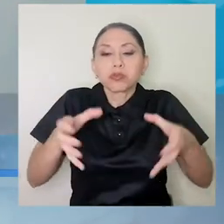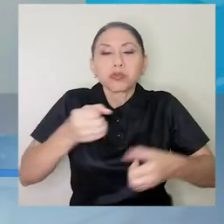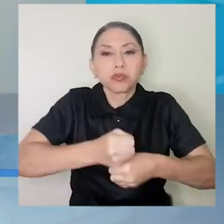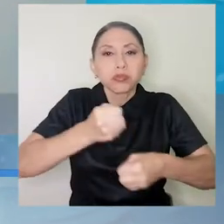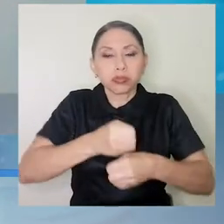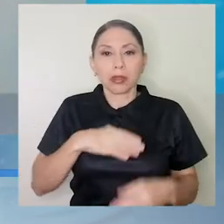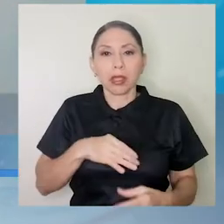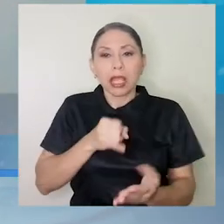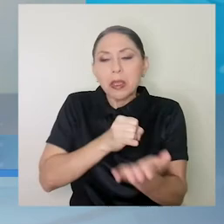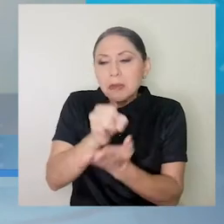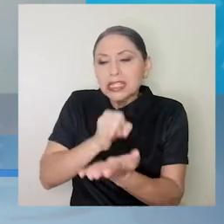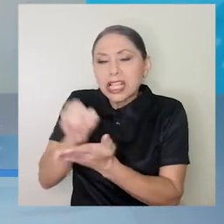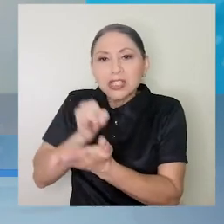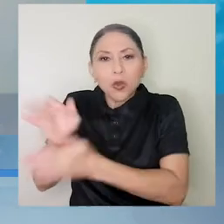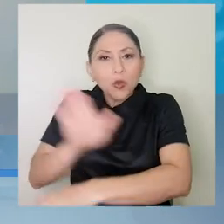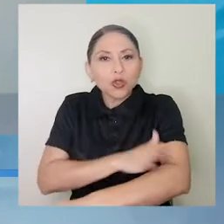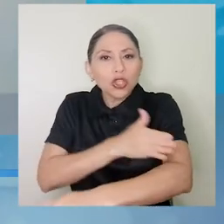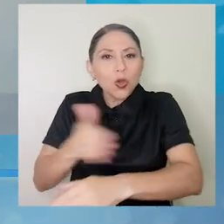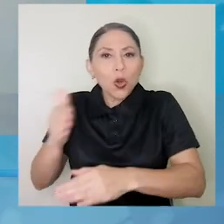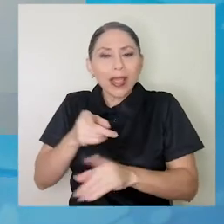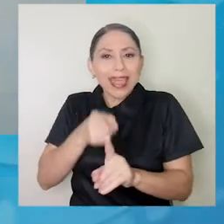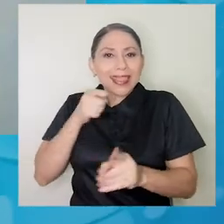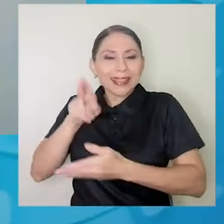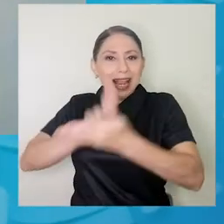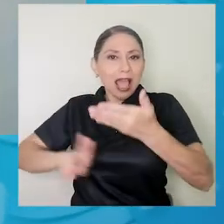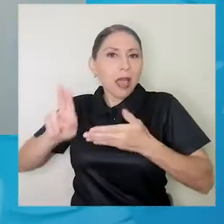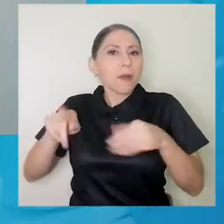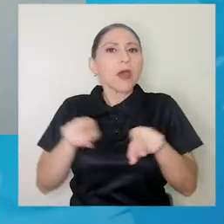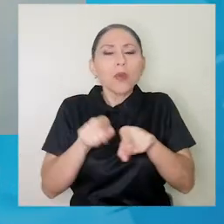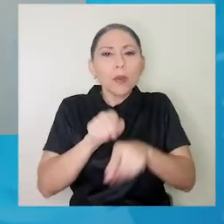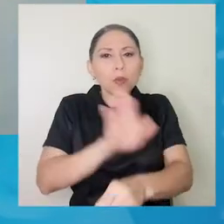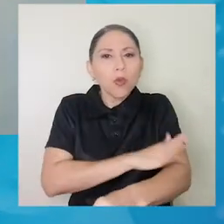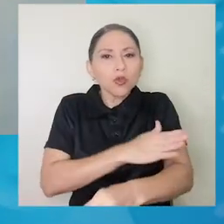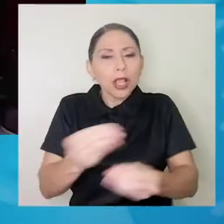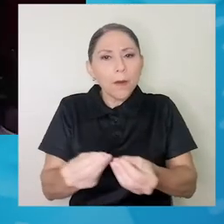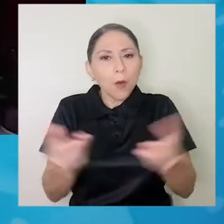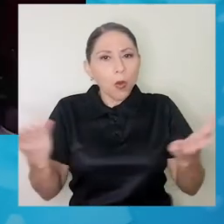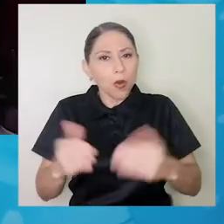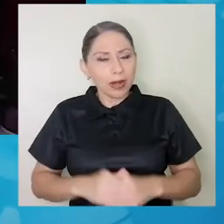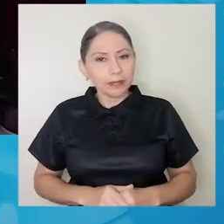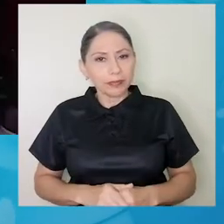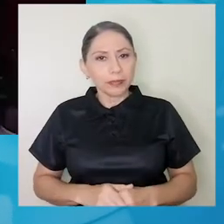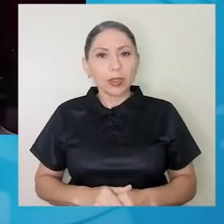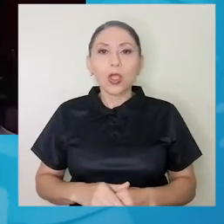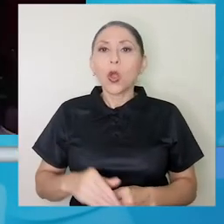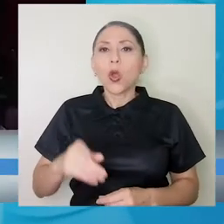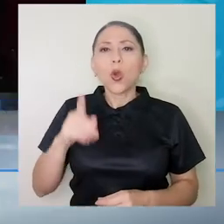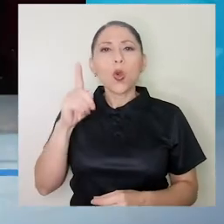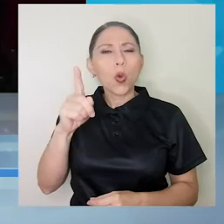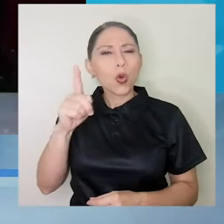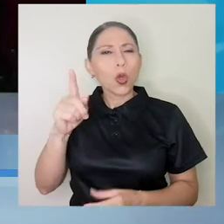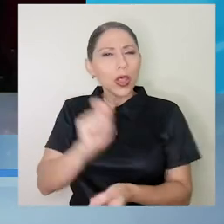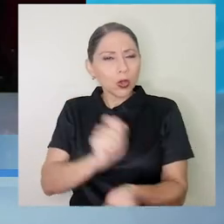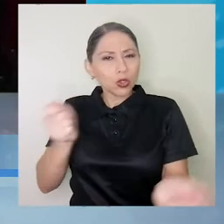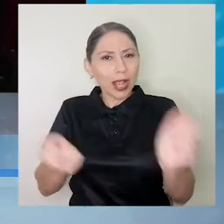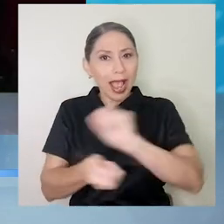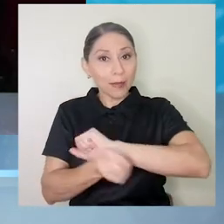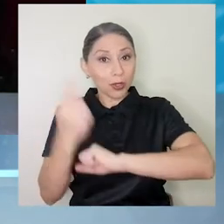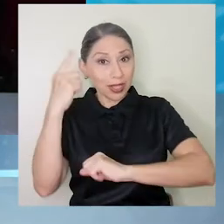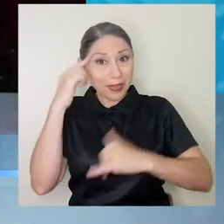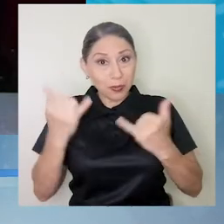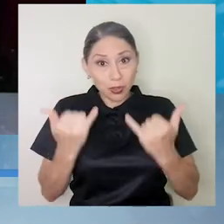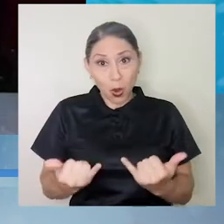investigación musicológica desde la academia hasta músicas populares. Uno de los cambios que pensamos, dada la